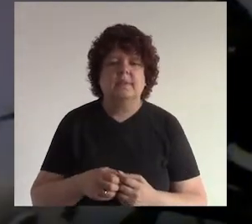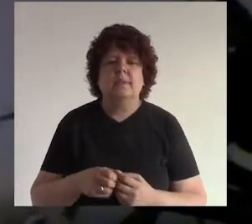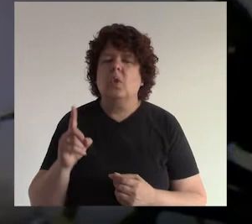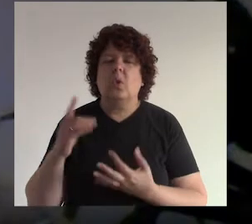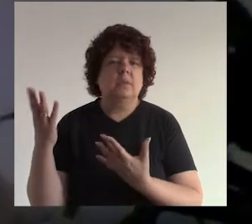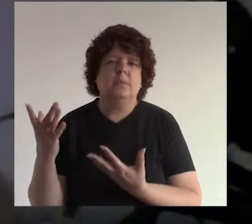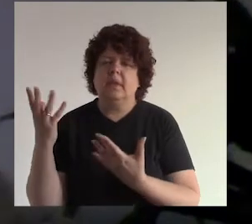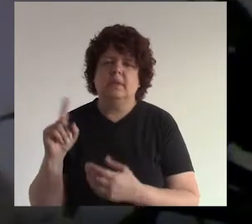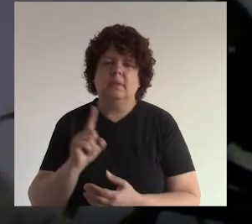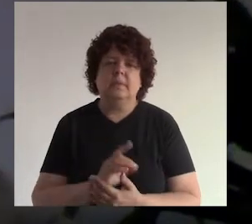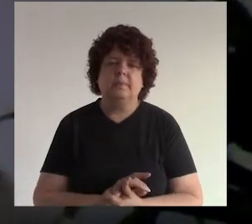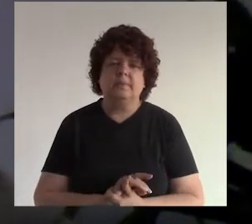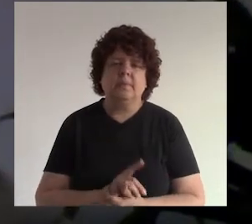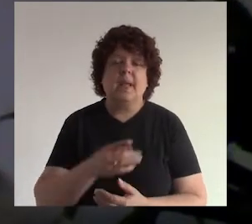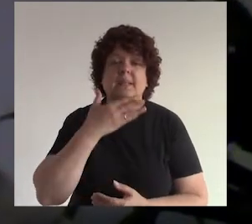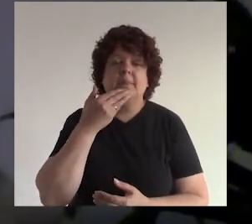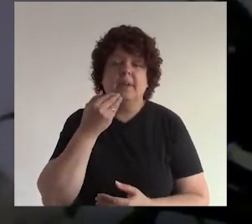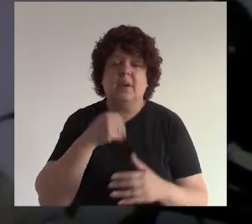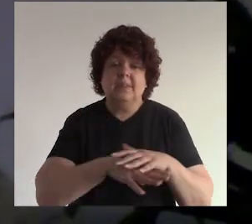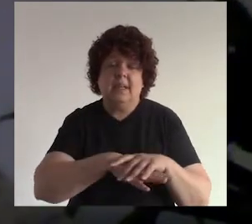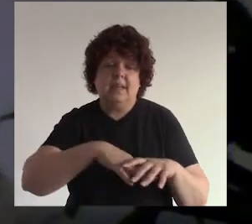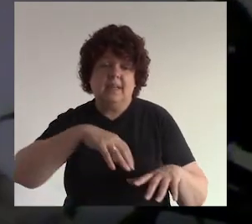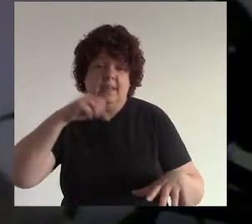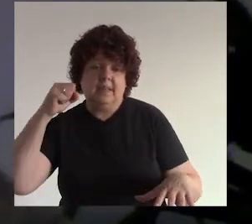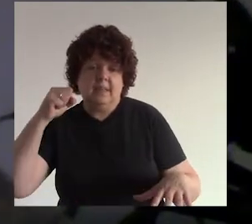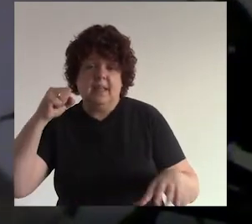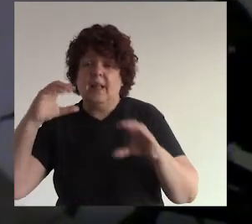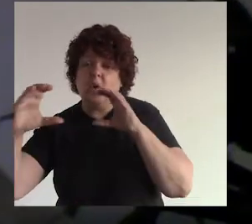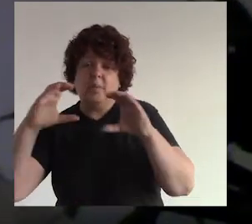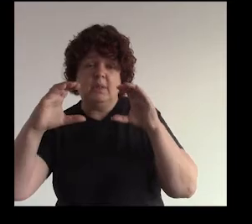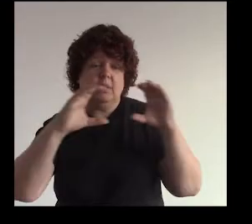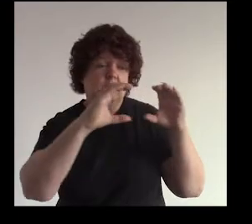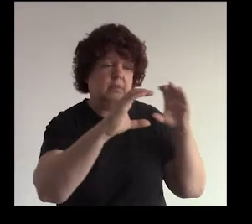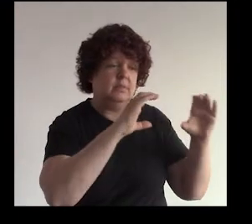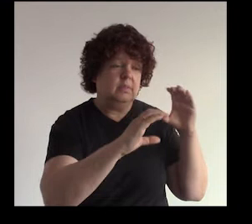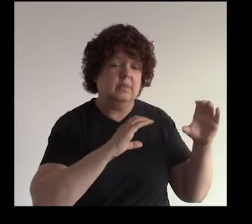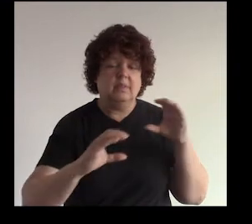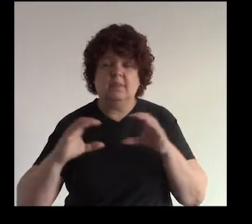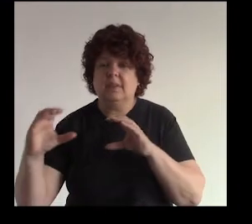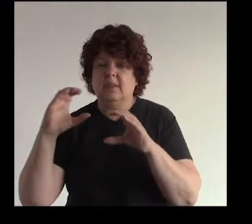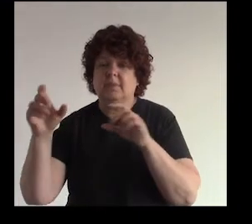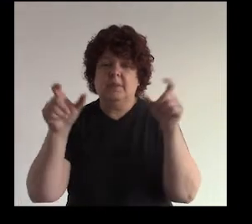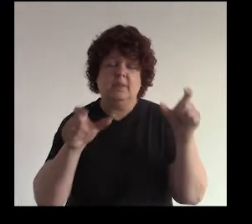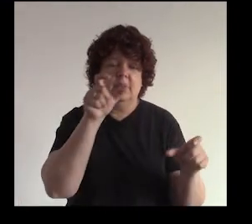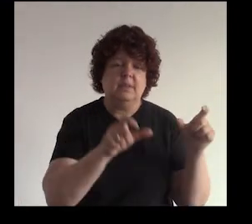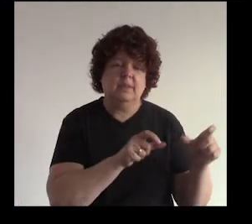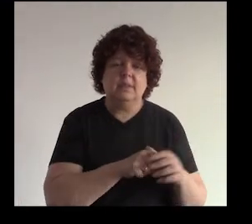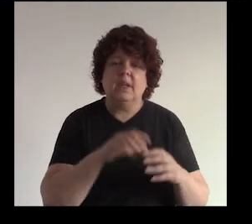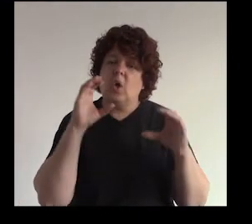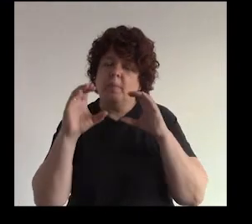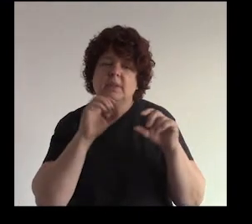no esperes no esperes es mejor salir y conversar con las personas ¿no? con ellas